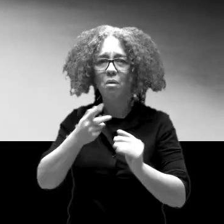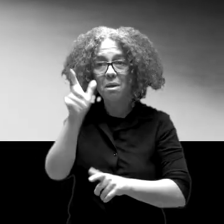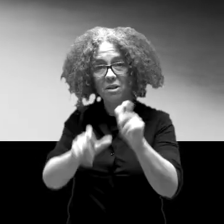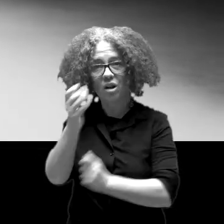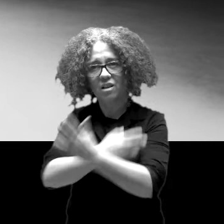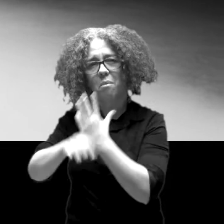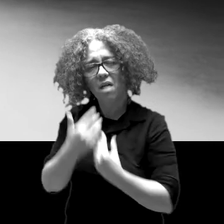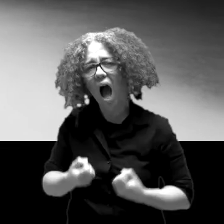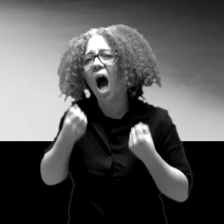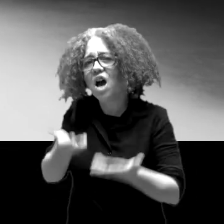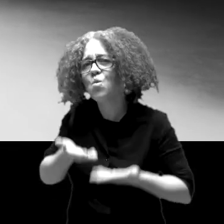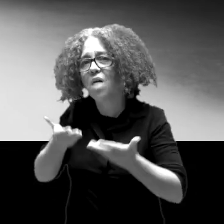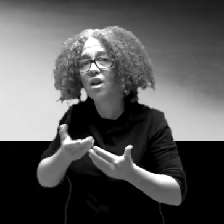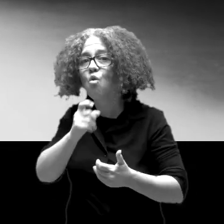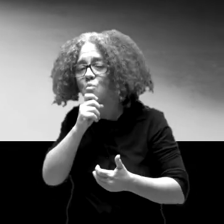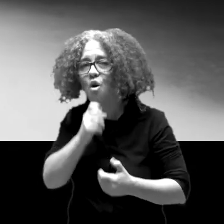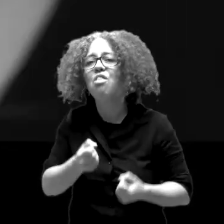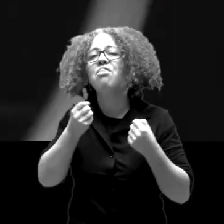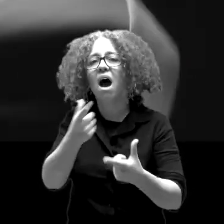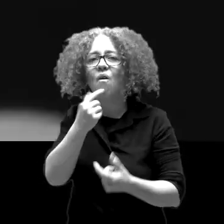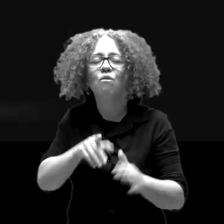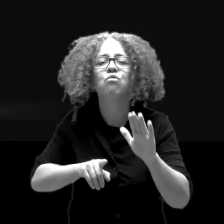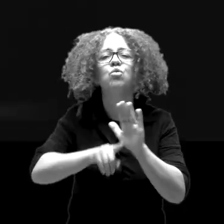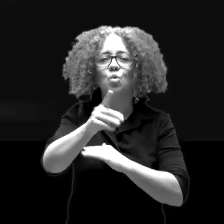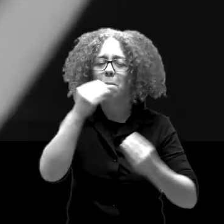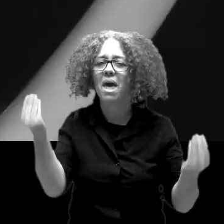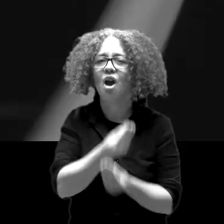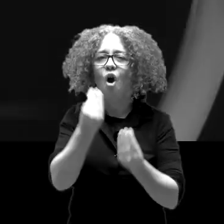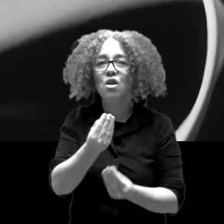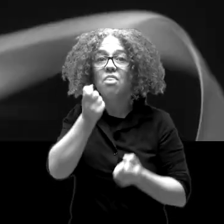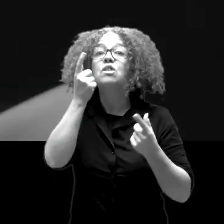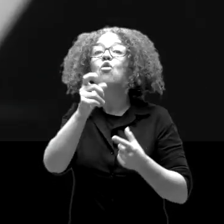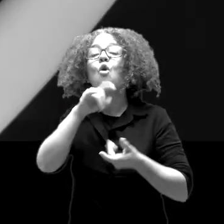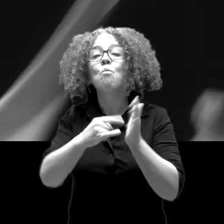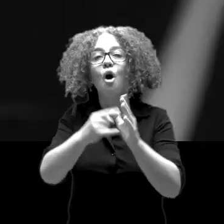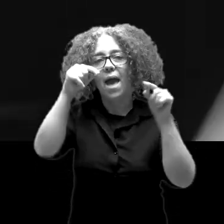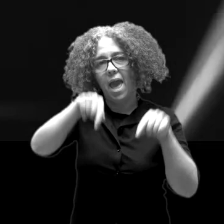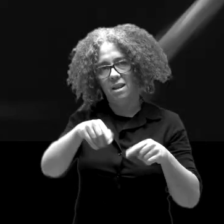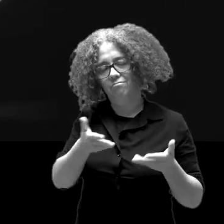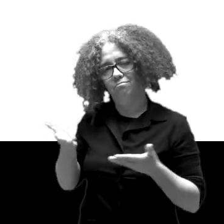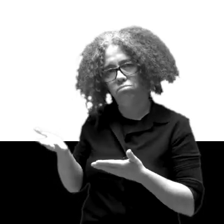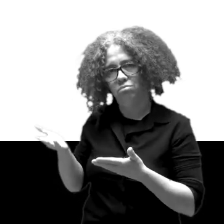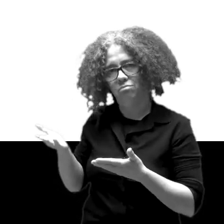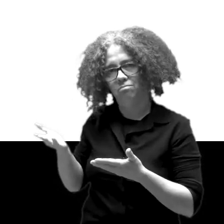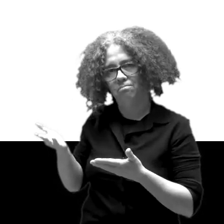proporcionándoles un futuro mejor. Descubre cómo en DejaTuMayorLegado.com